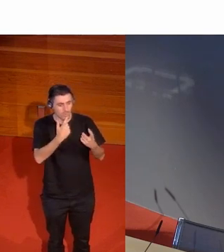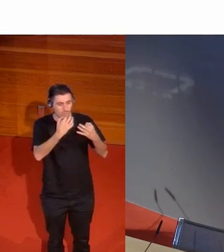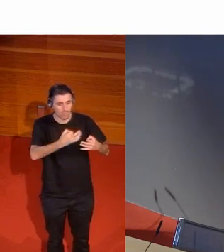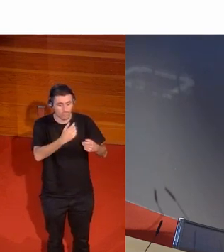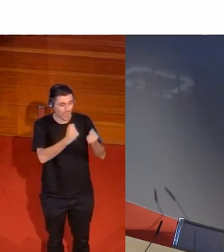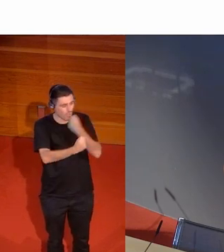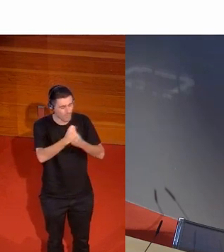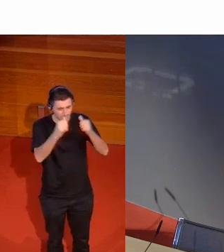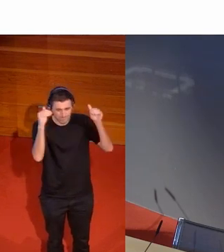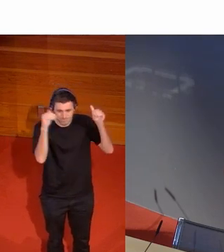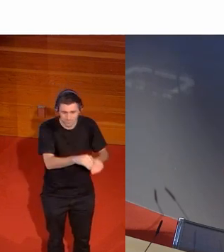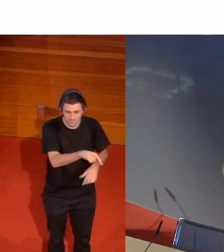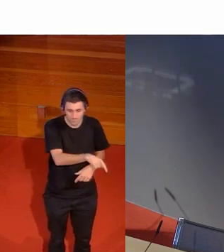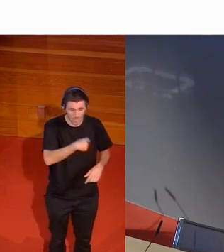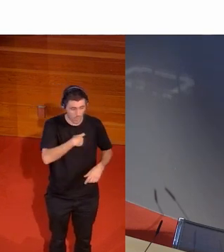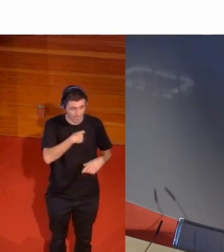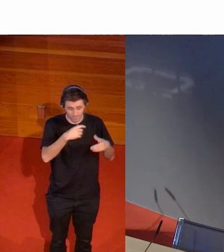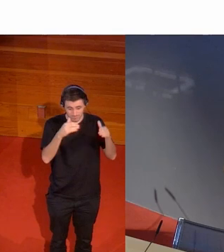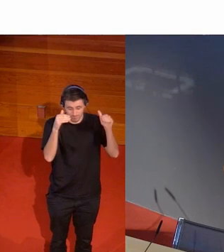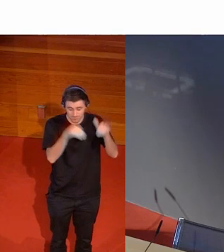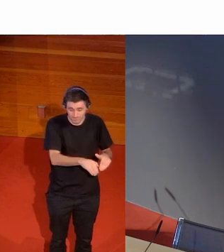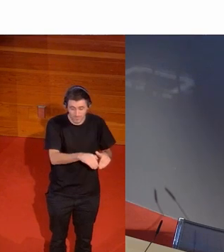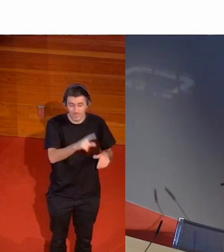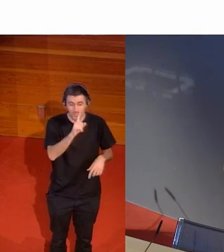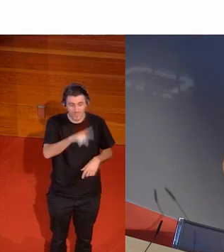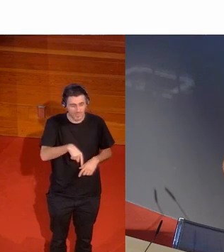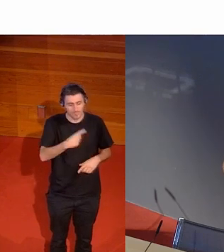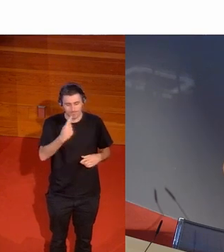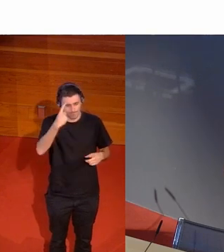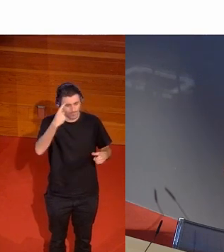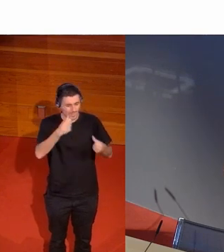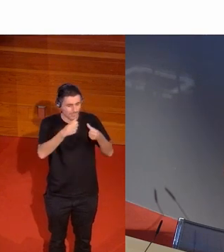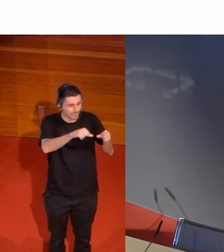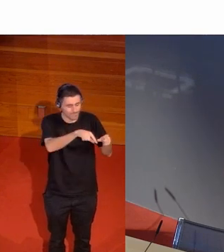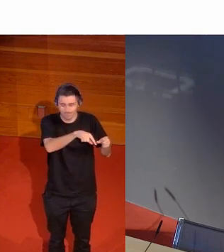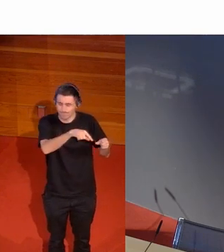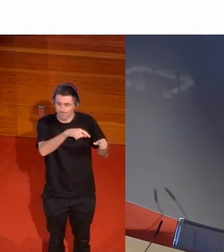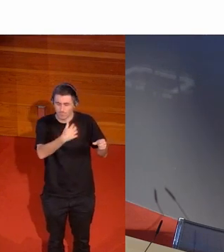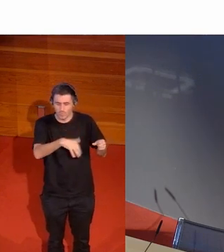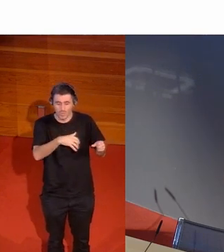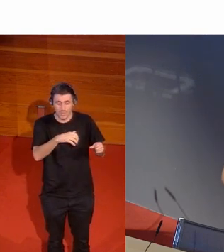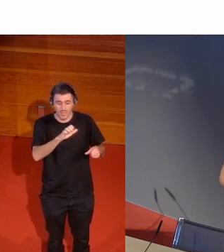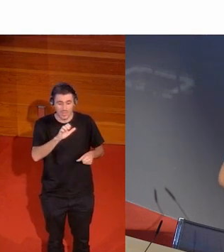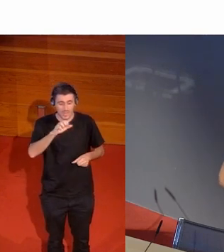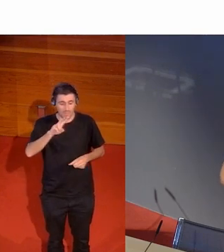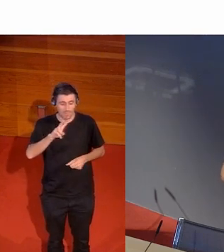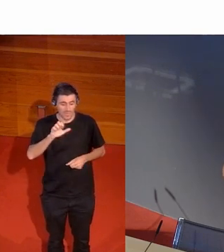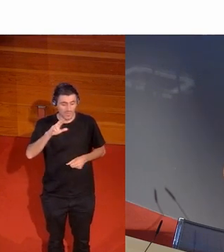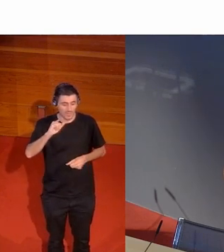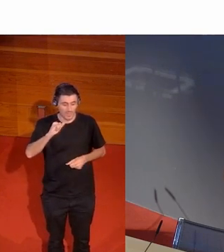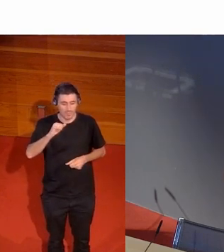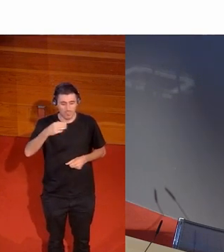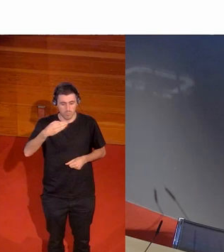económica y con unos sesgos y una manera antes hemos visto cómo estaba Eberi Brundetsch que era el vicepresidente